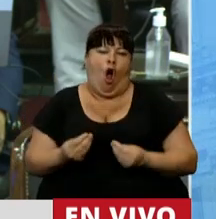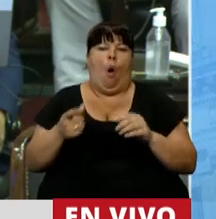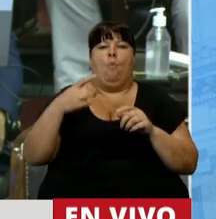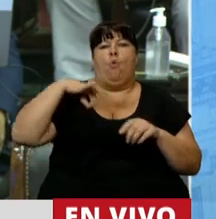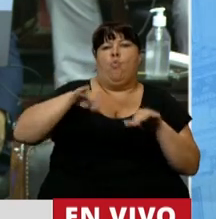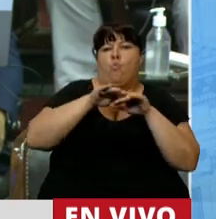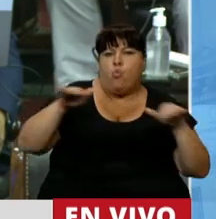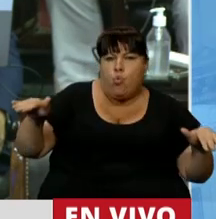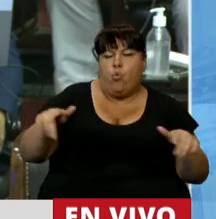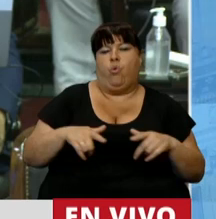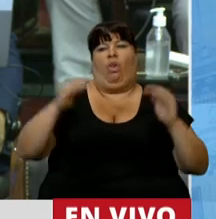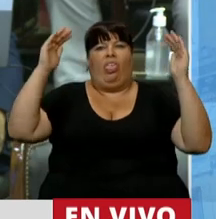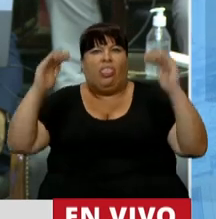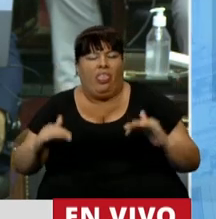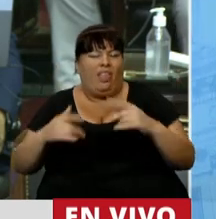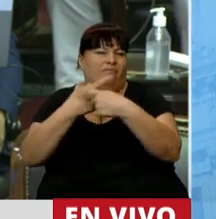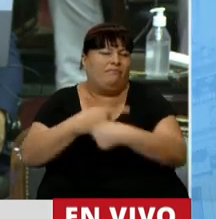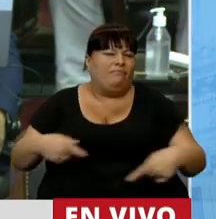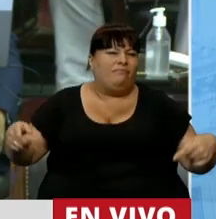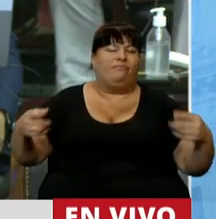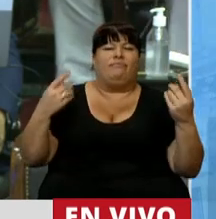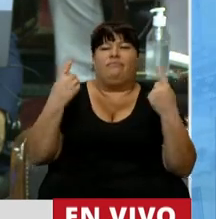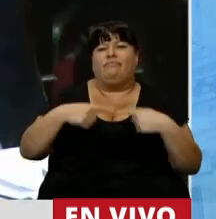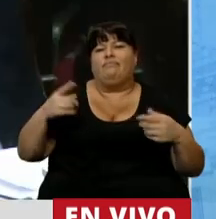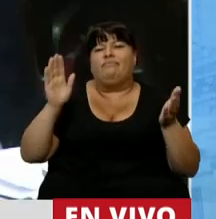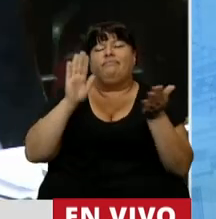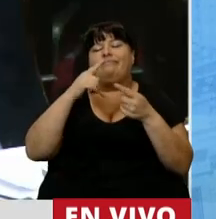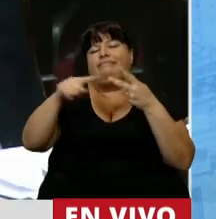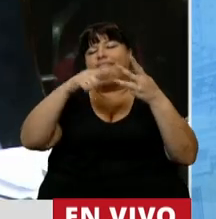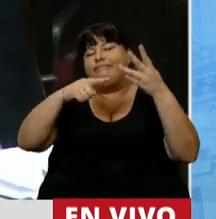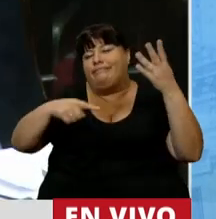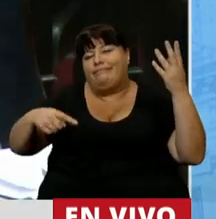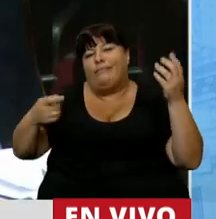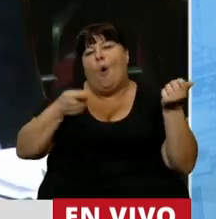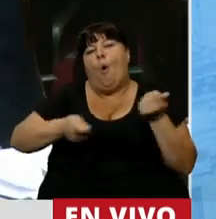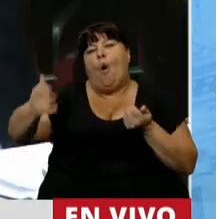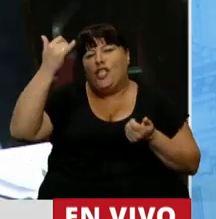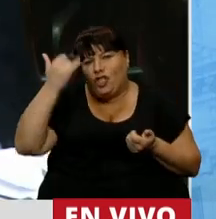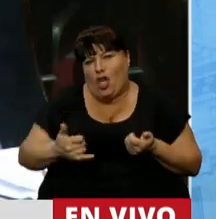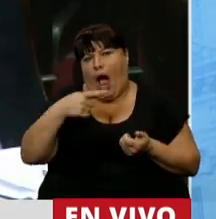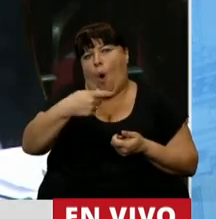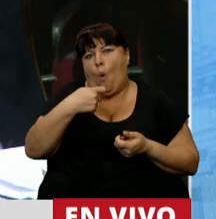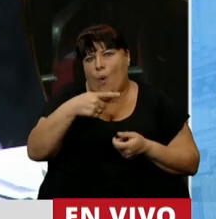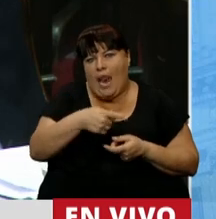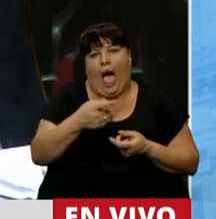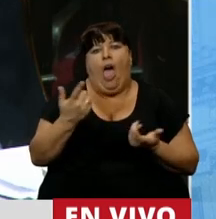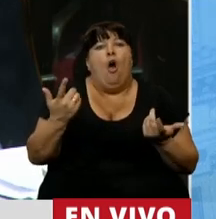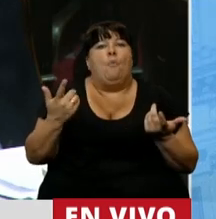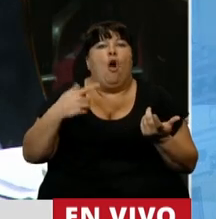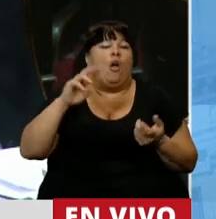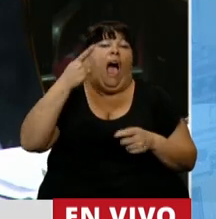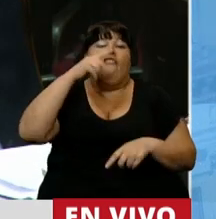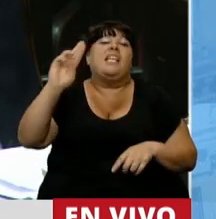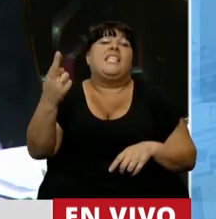congelamiento, los achatamientos, la cantidad inconmesurable de juicios que tienen que hacer los jubilados que pierden la